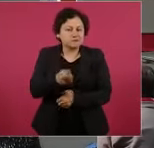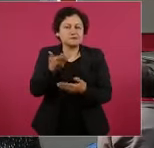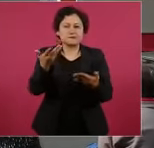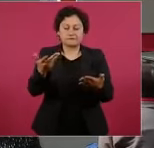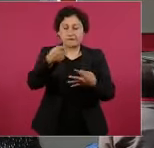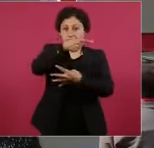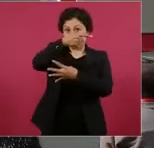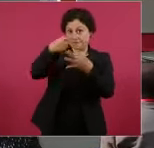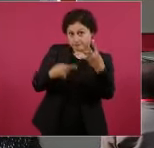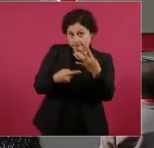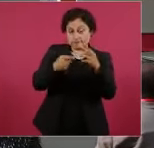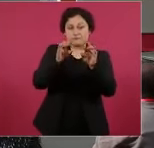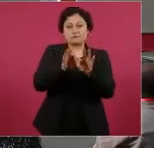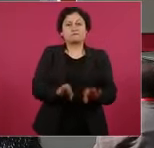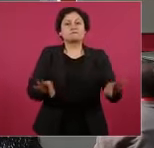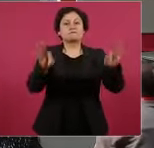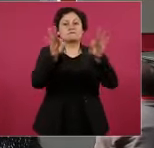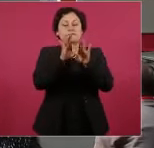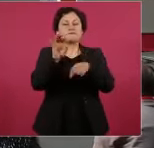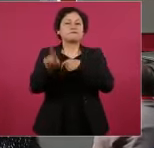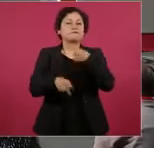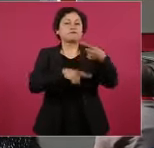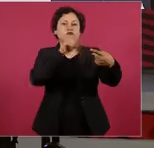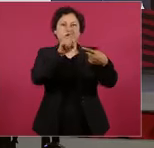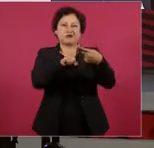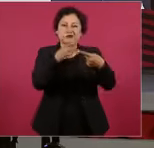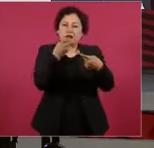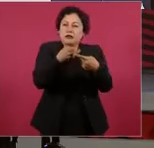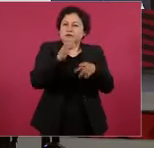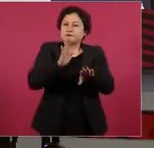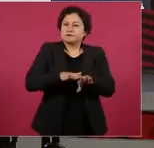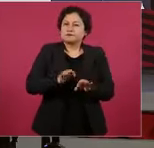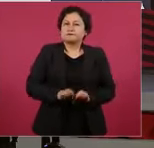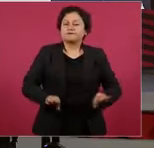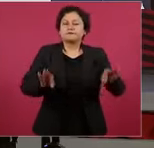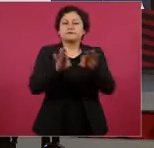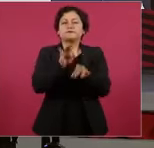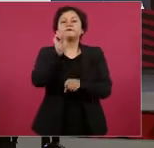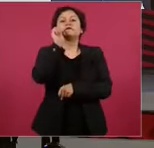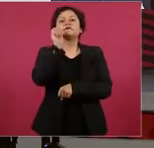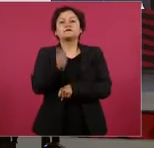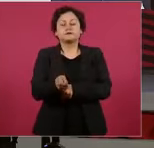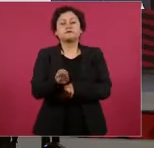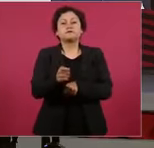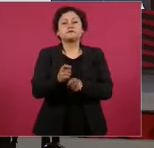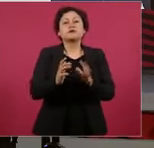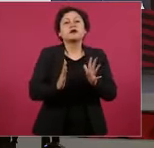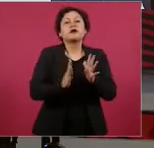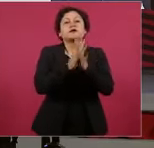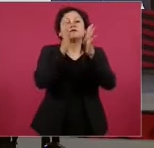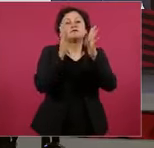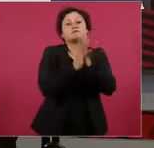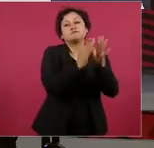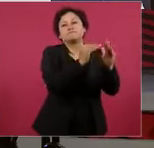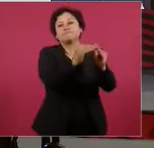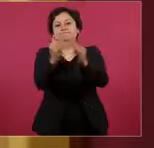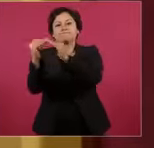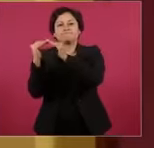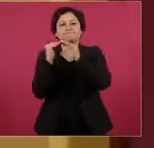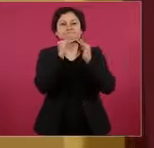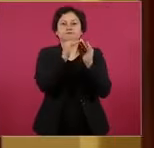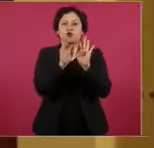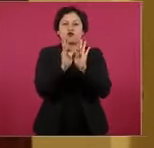principales. El primero y quizá el más importante es el método democrático para elegir a